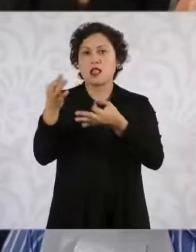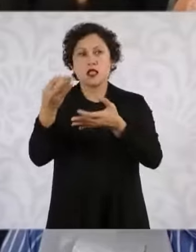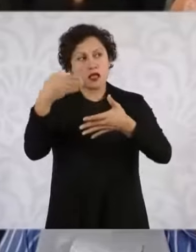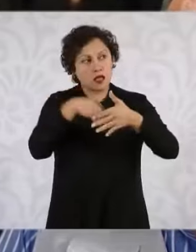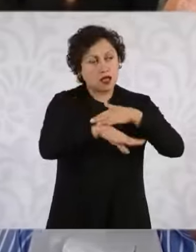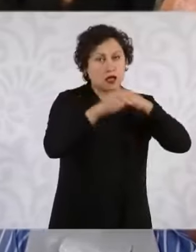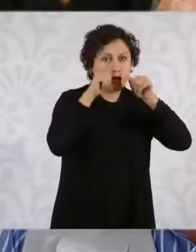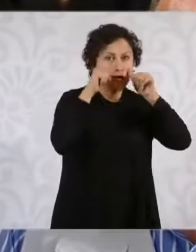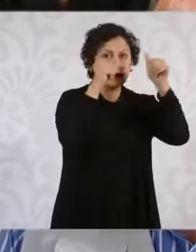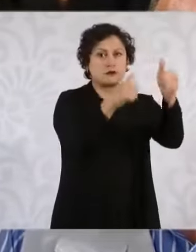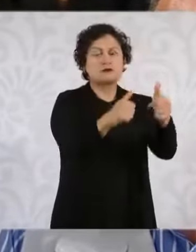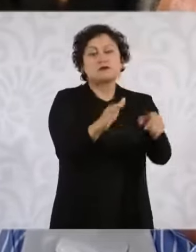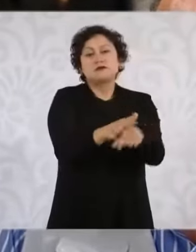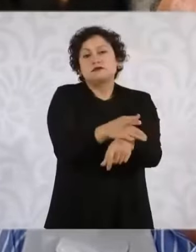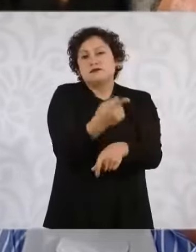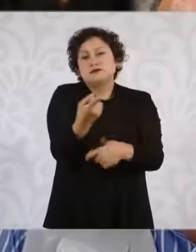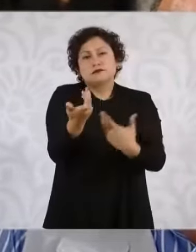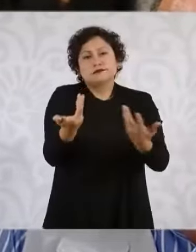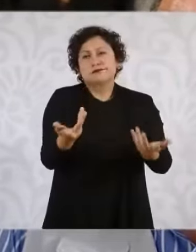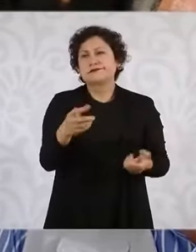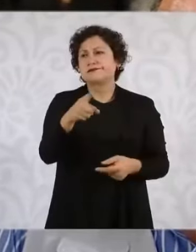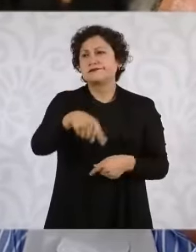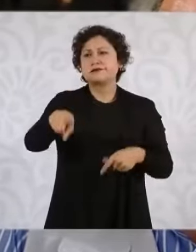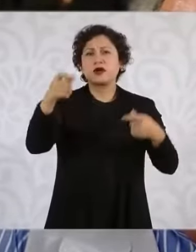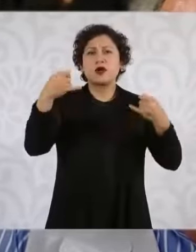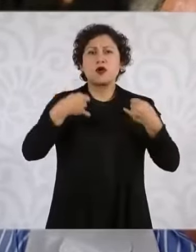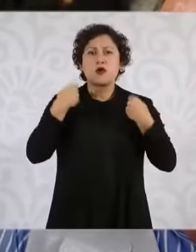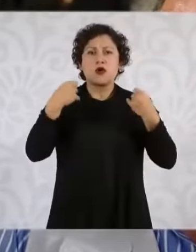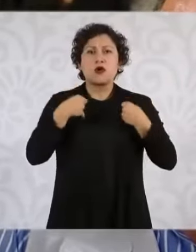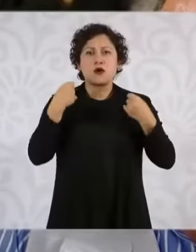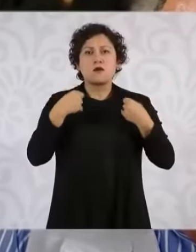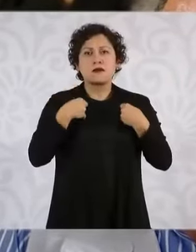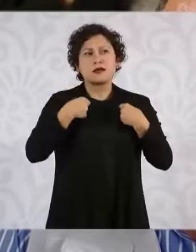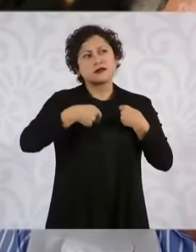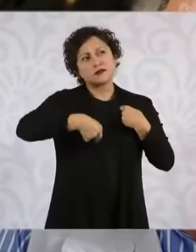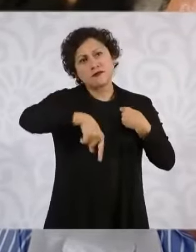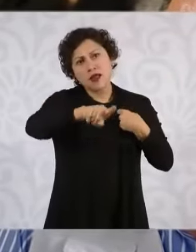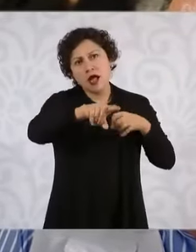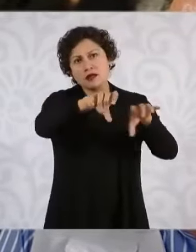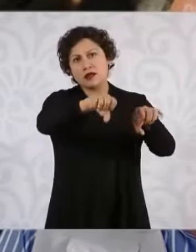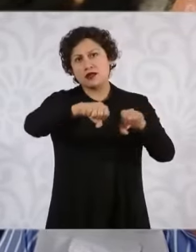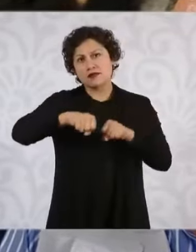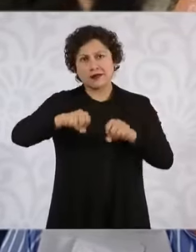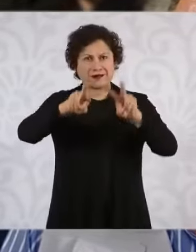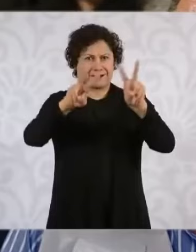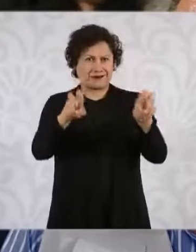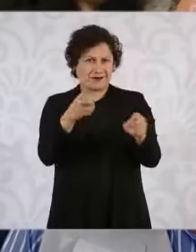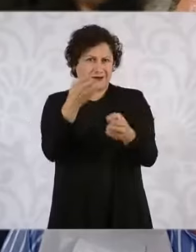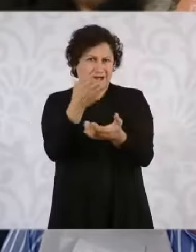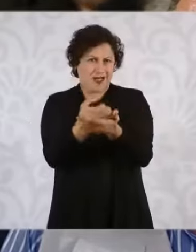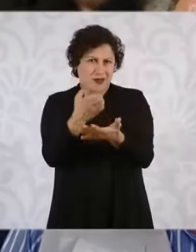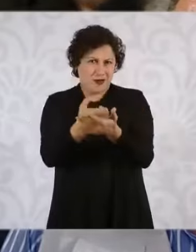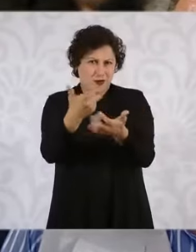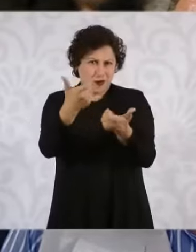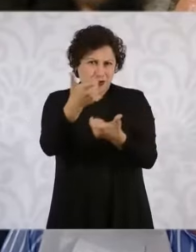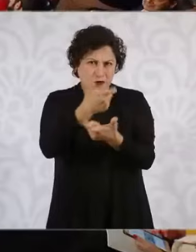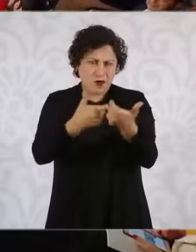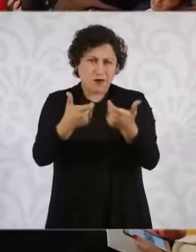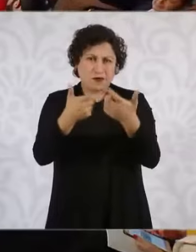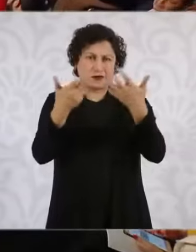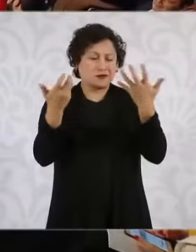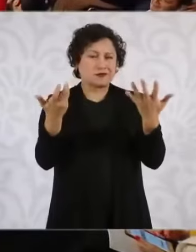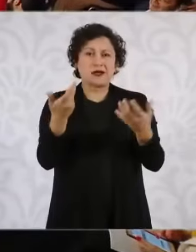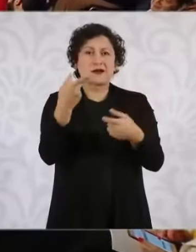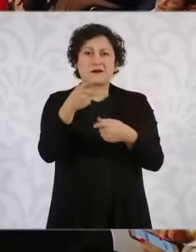solo es que ellos vayan o se atraigan por causas económicas y eso, sino que también los persiguen.